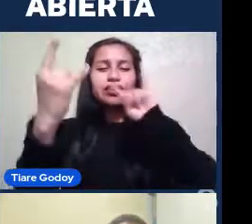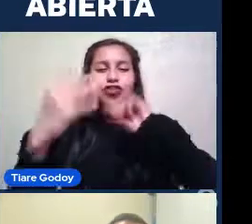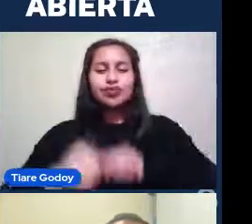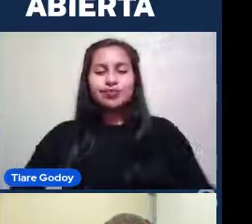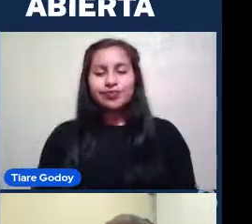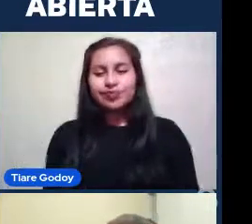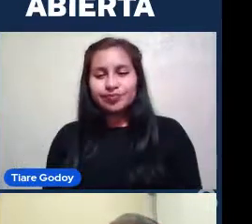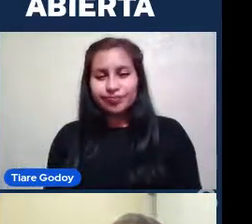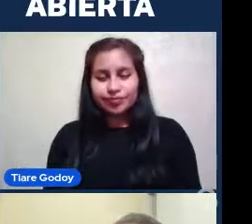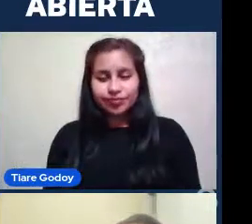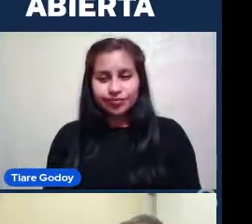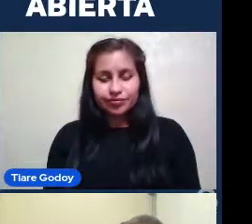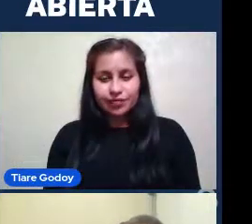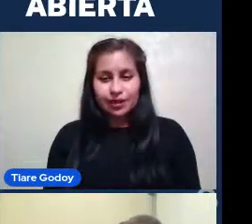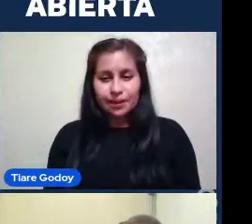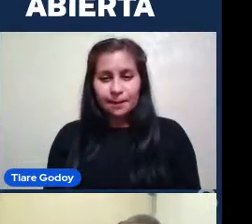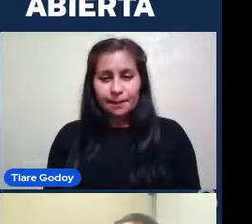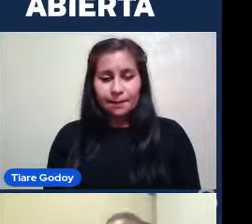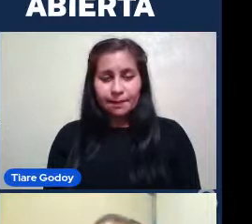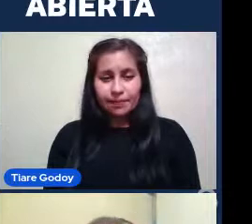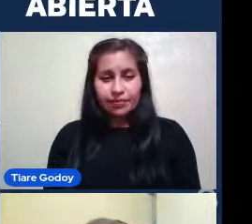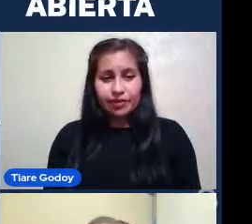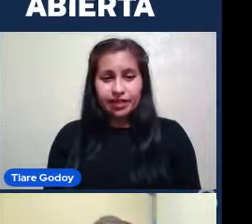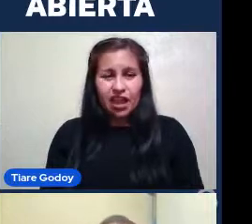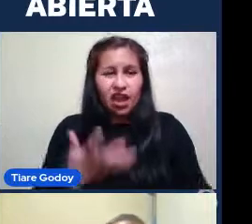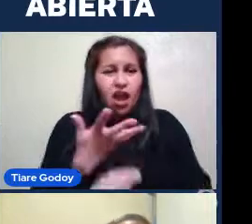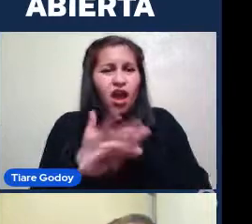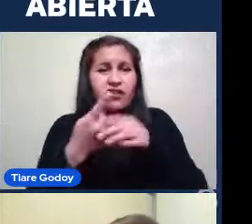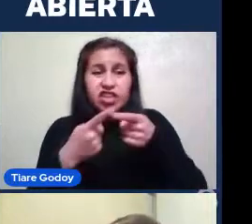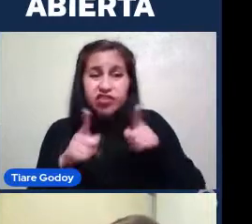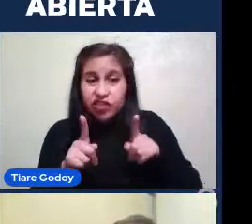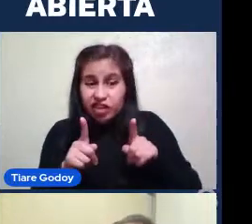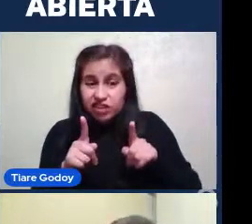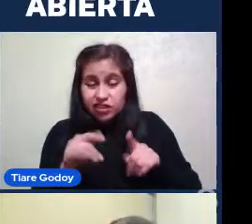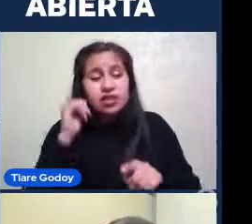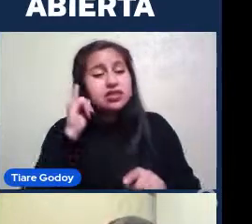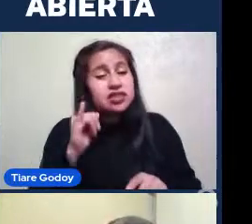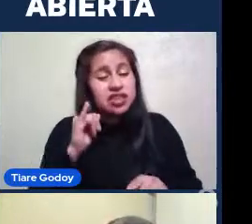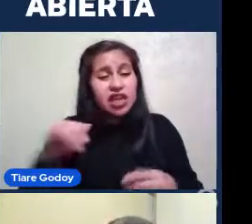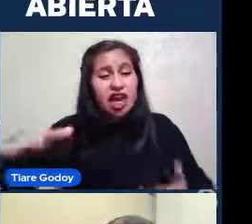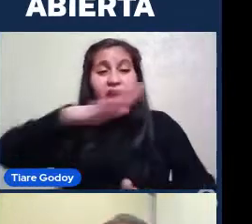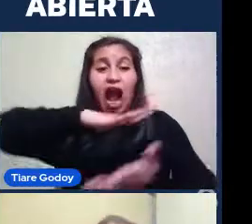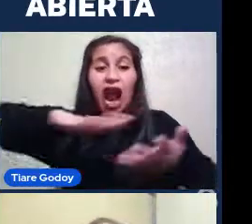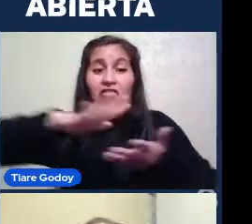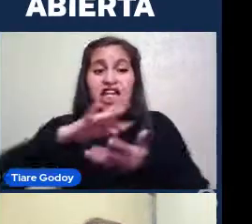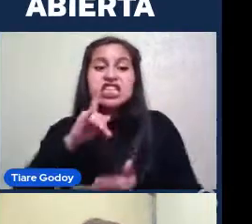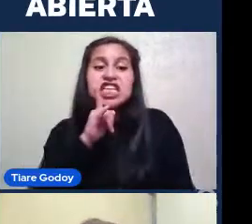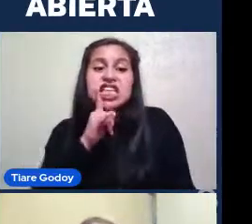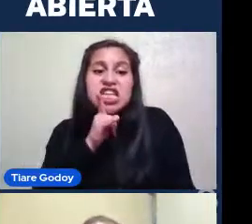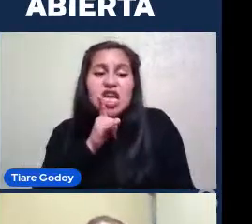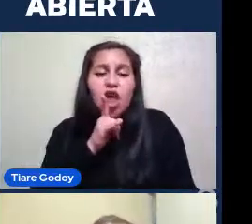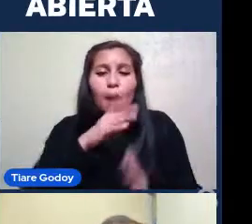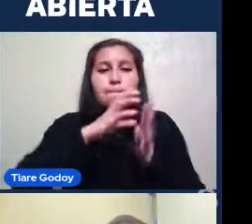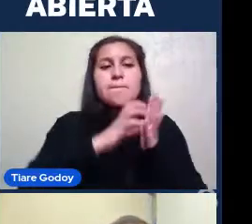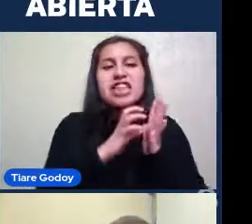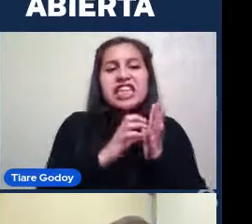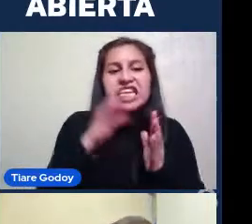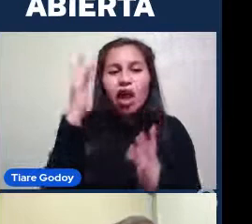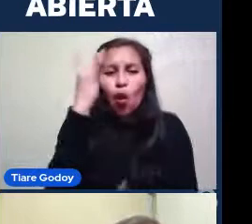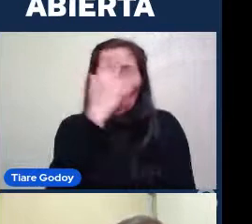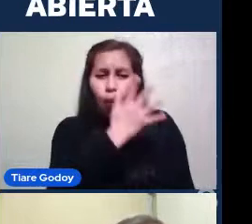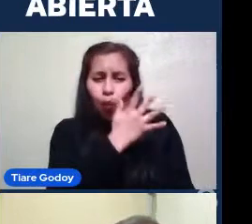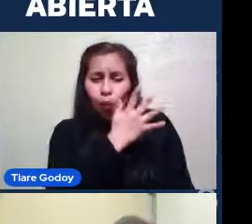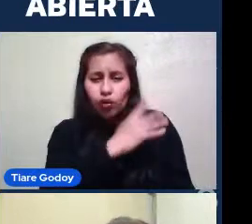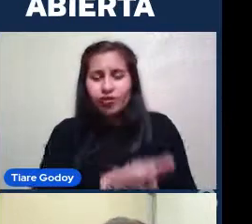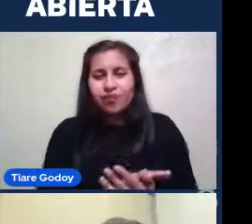Y La diferencia está Entonces En que las galaxias Tienen materia oscura Mientras que Los cúmulos Y